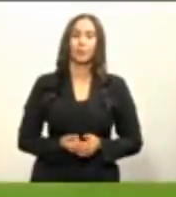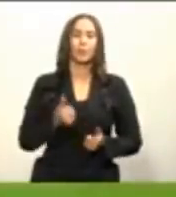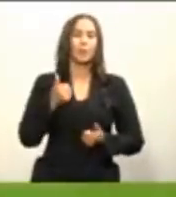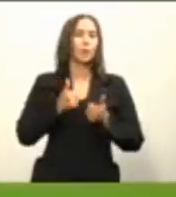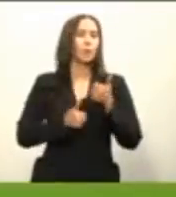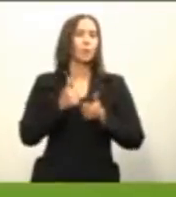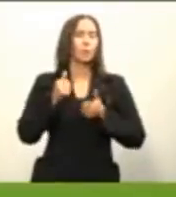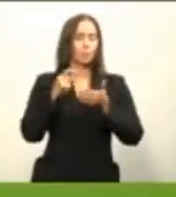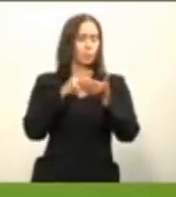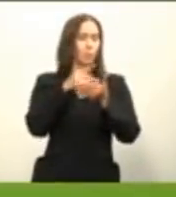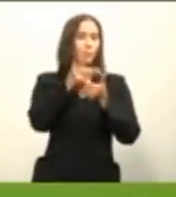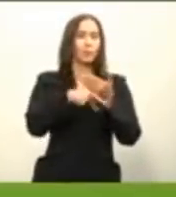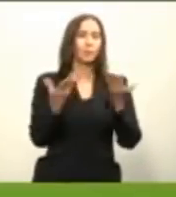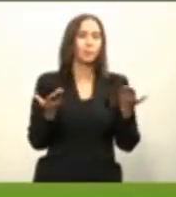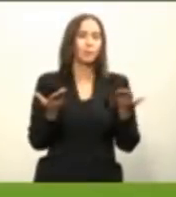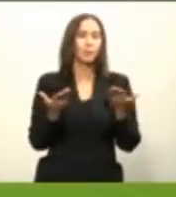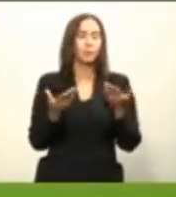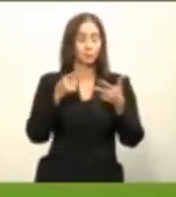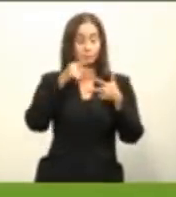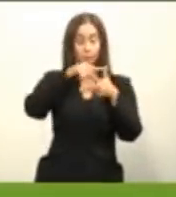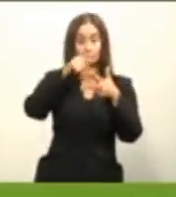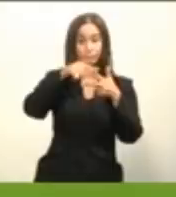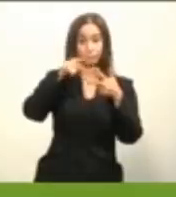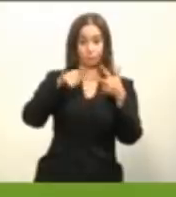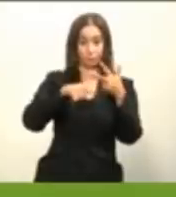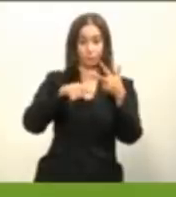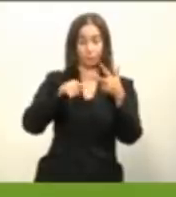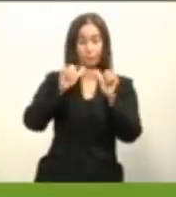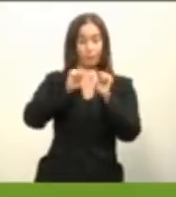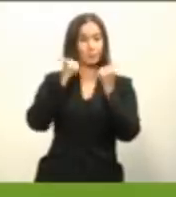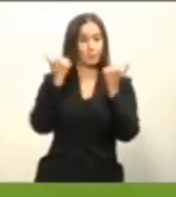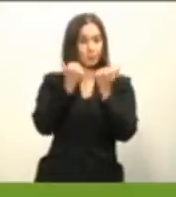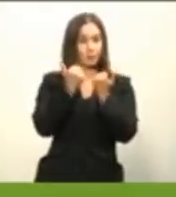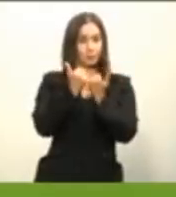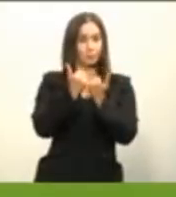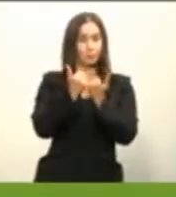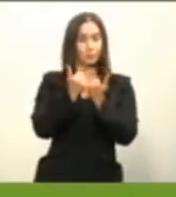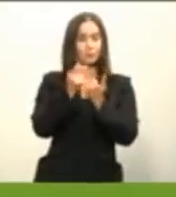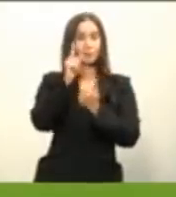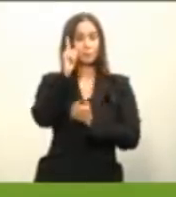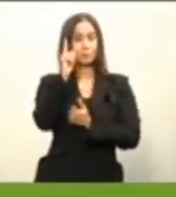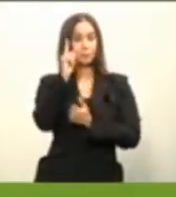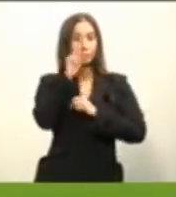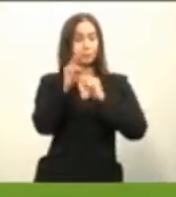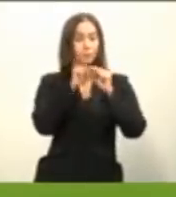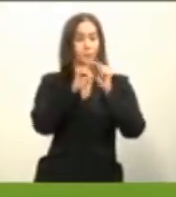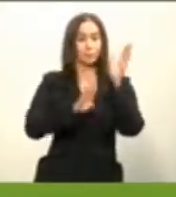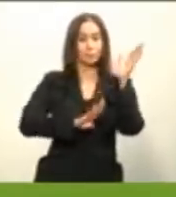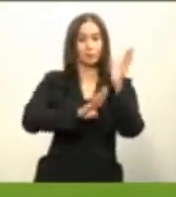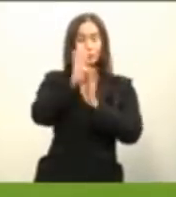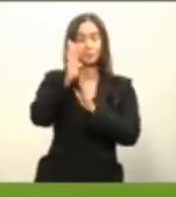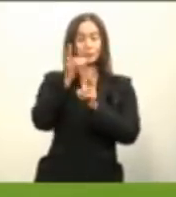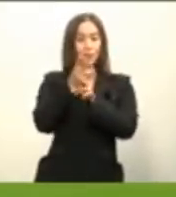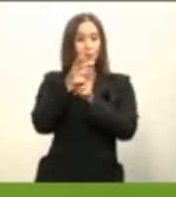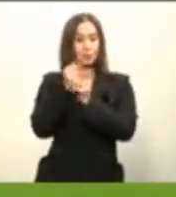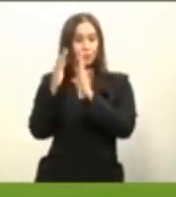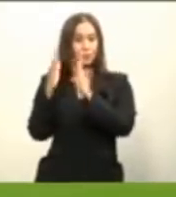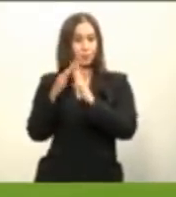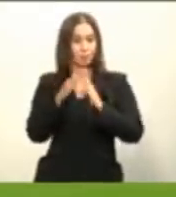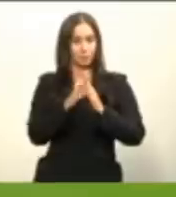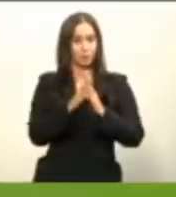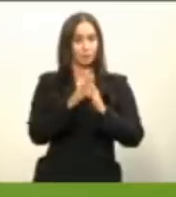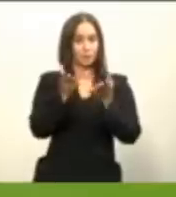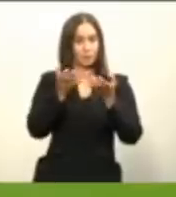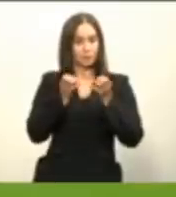ejecutarán realmente tres planes sociales y el plan normal del desarrollo hipotecario y fideicomiso que se pretende